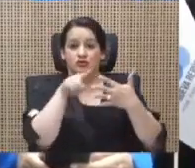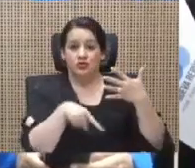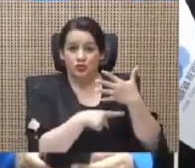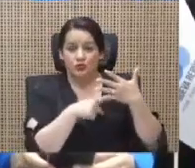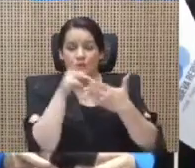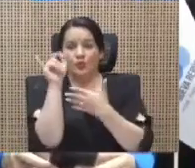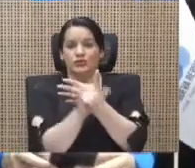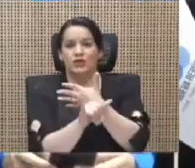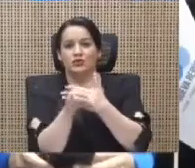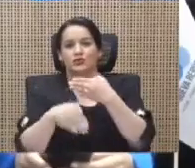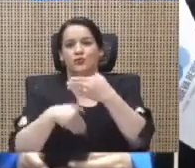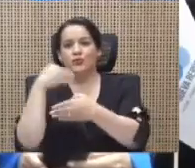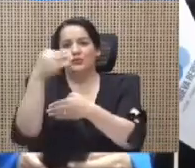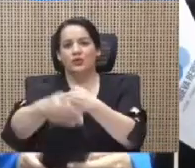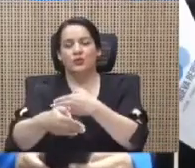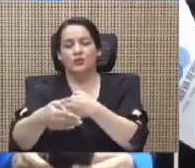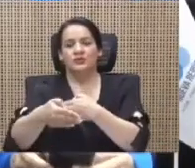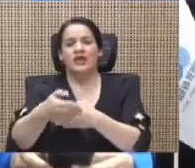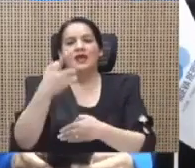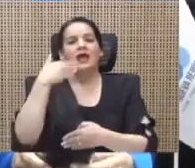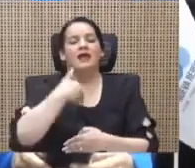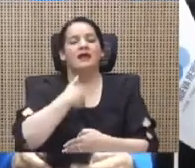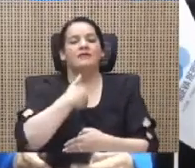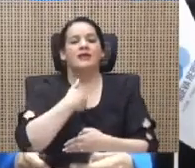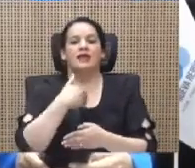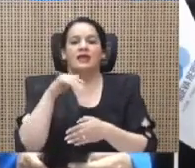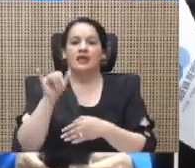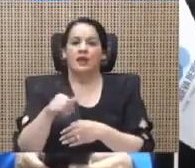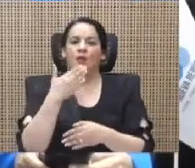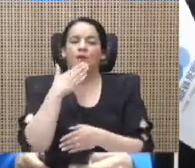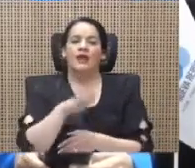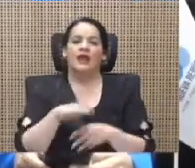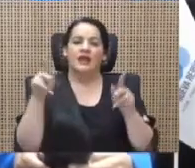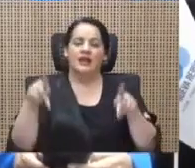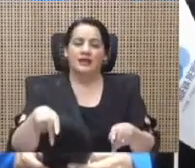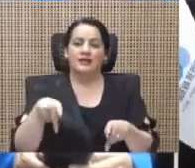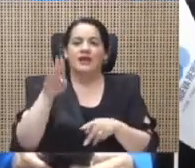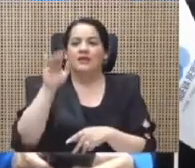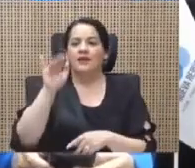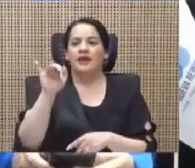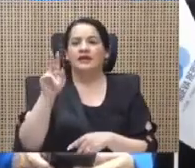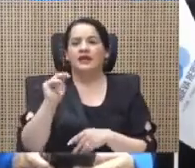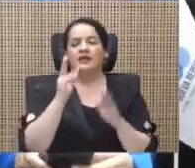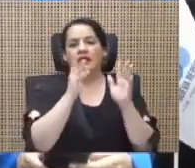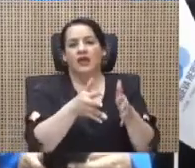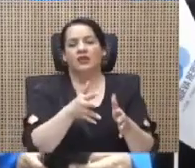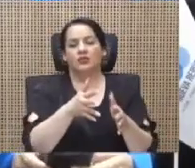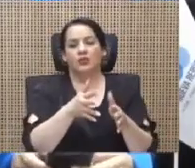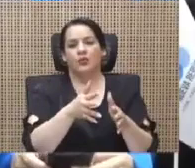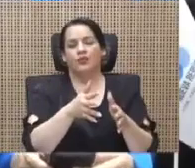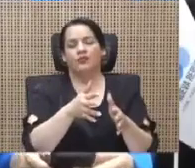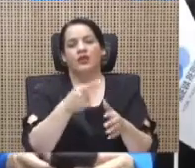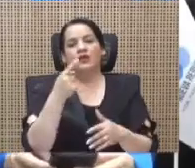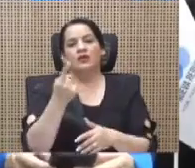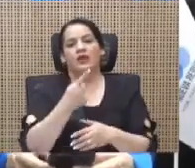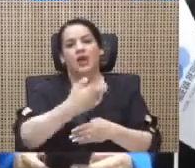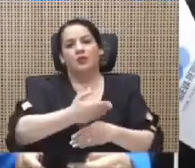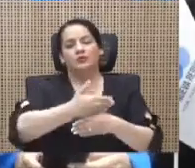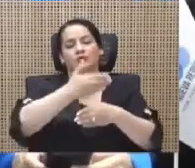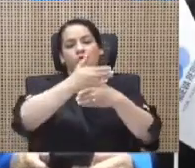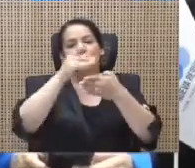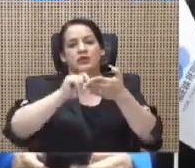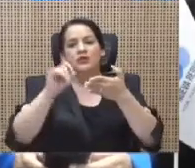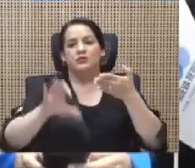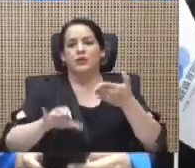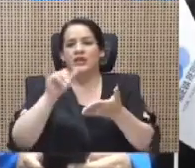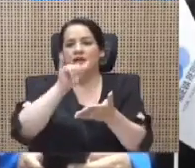posteriores al haberle quedado mal a la gente de Batán dejando votada la construcción de esta escuela en las condiciones